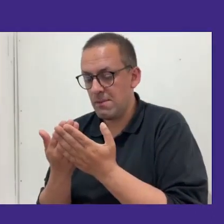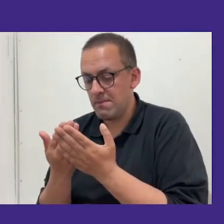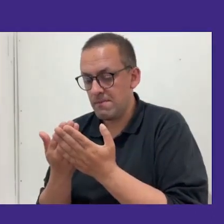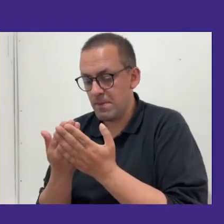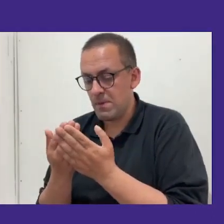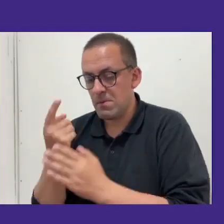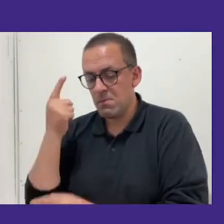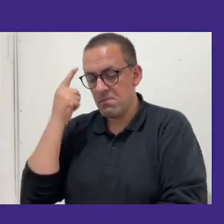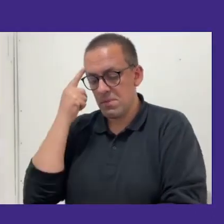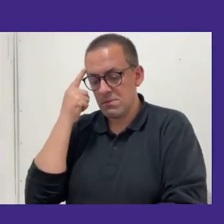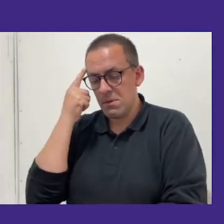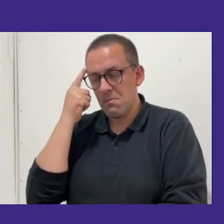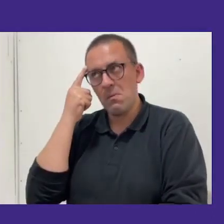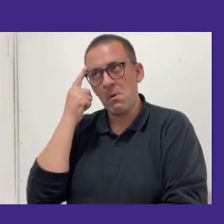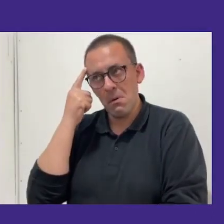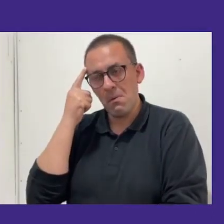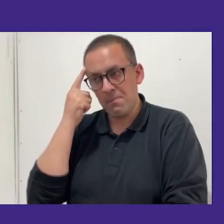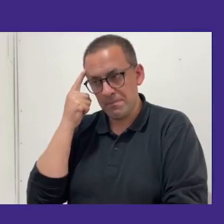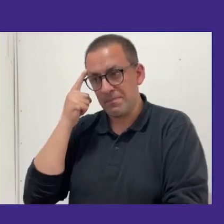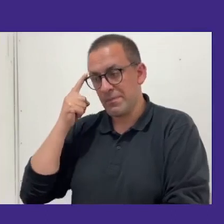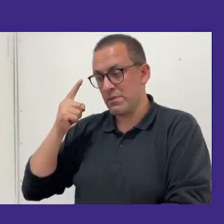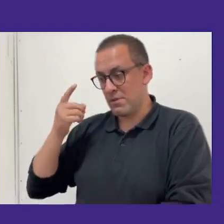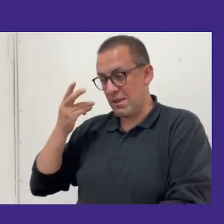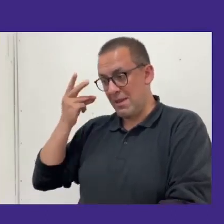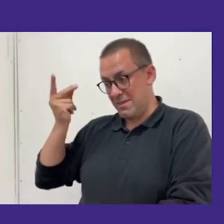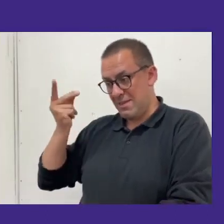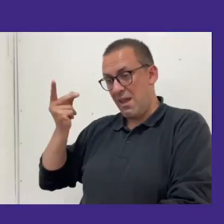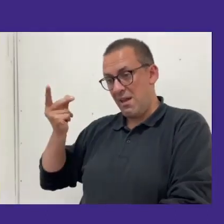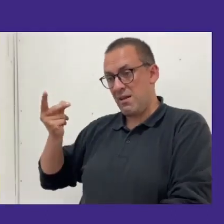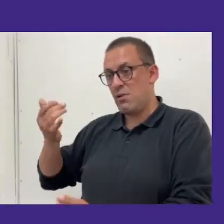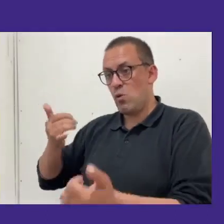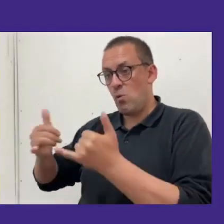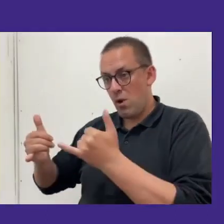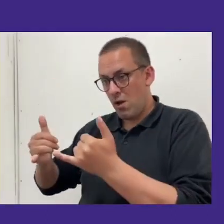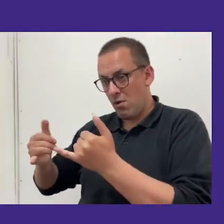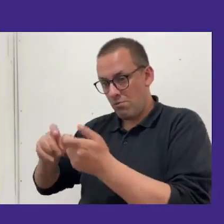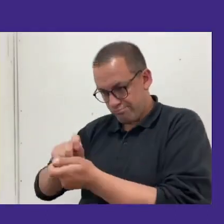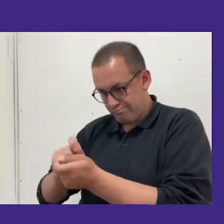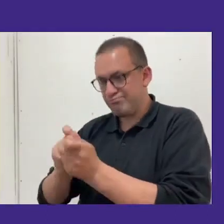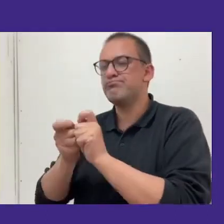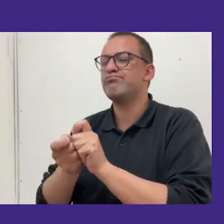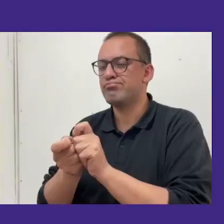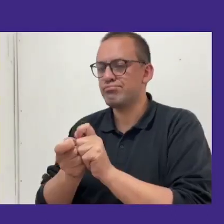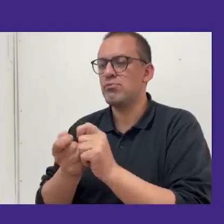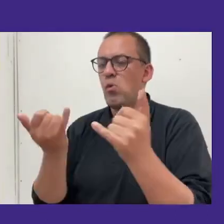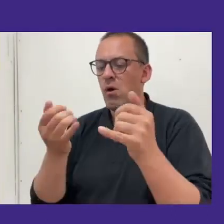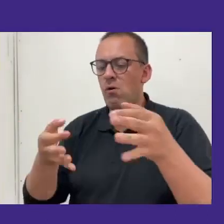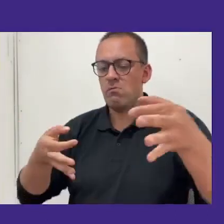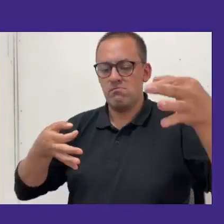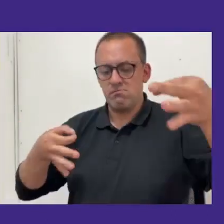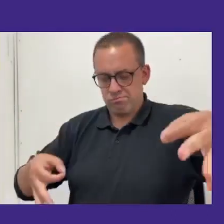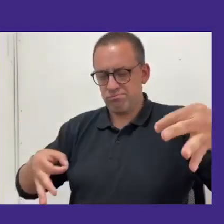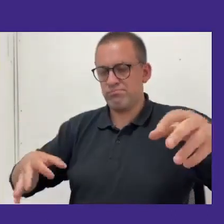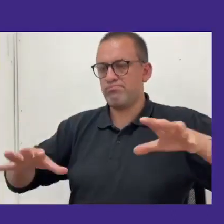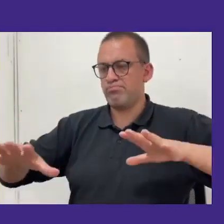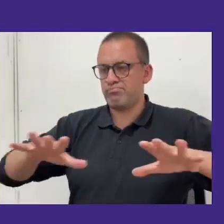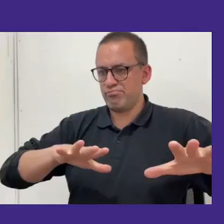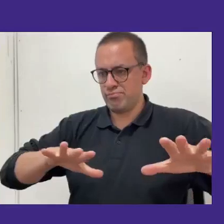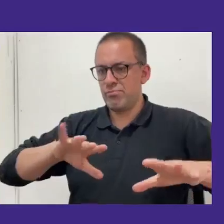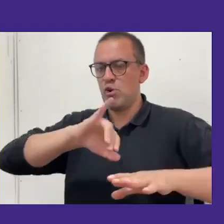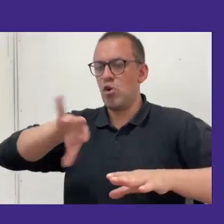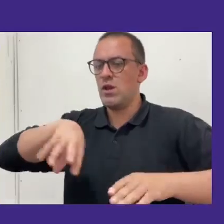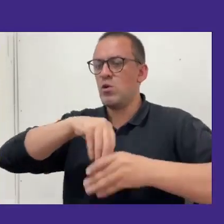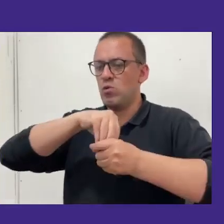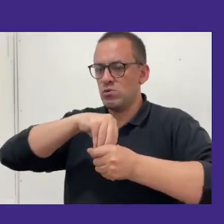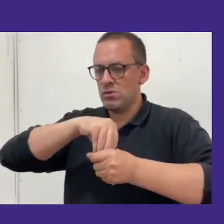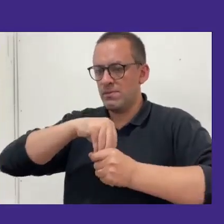planteamos nosotros replicar esta idea inicial que teníamos a gran escala como un juego de mesa en físico de manera inclusiva.